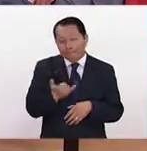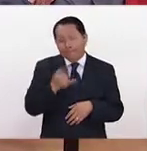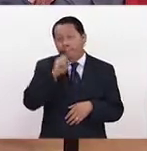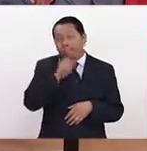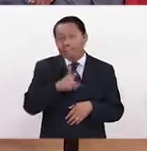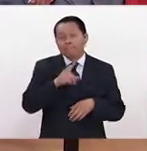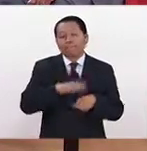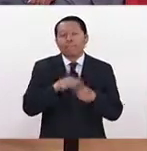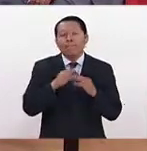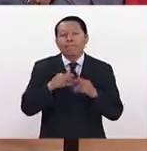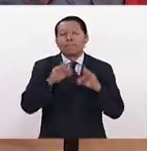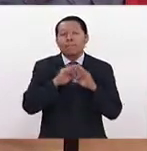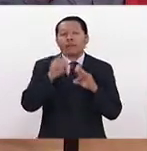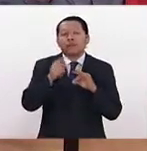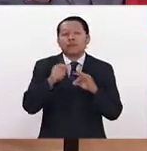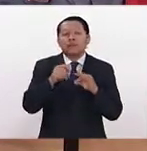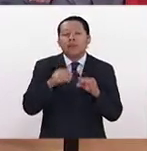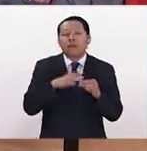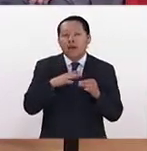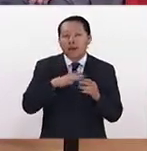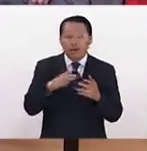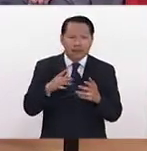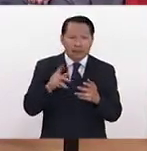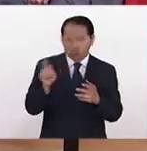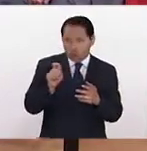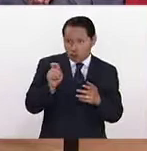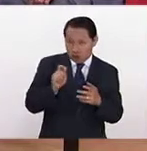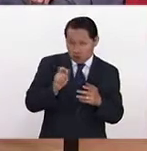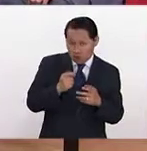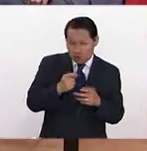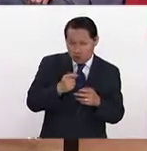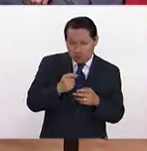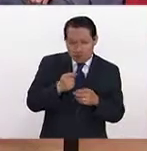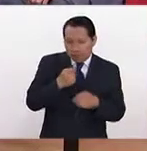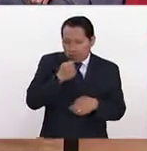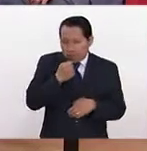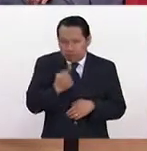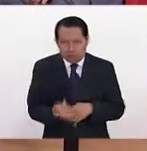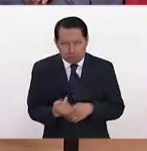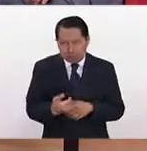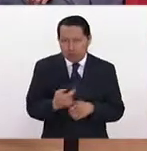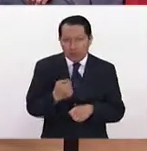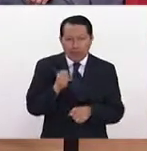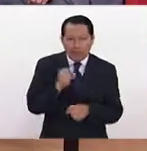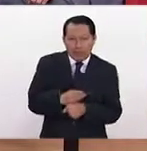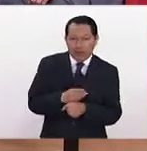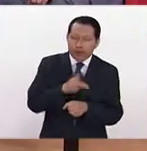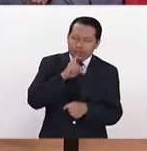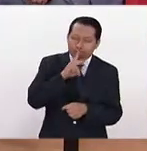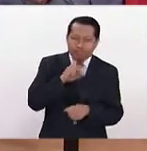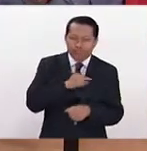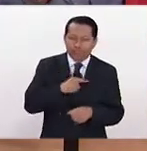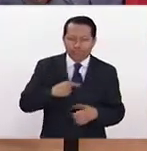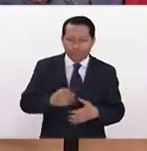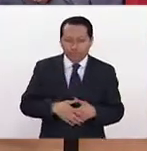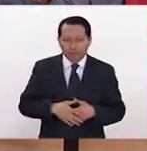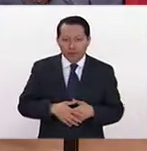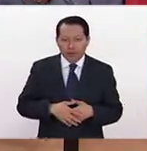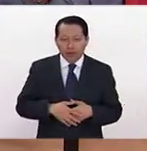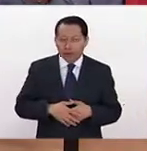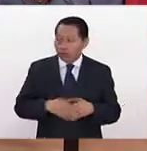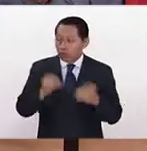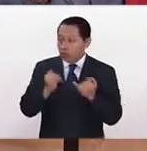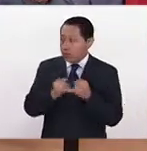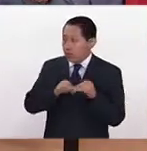evitando relaciones tempranas de pareja que pueden detonar en más falta de empatía. Y sobre todo hacer un trabajo